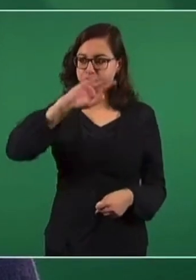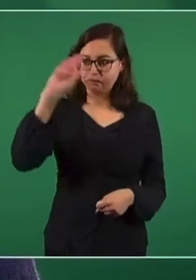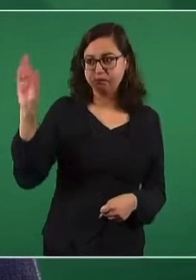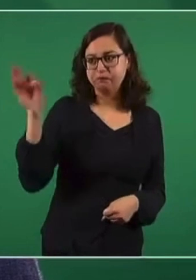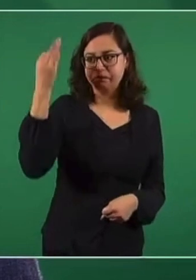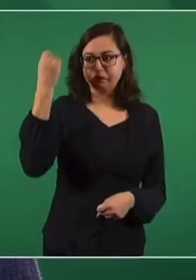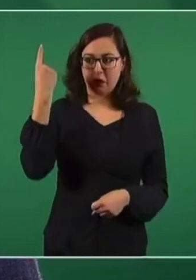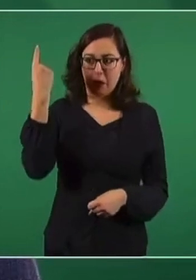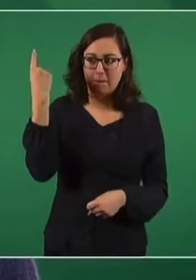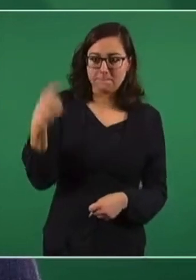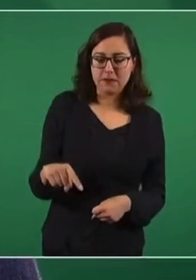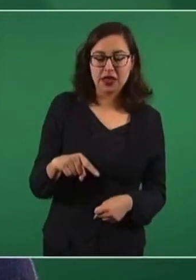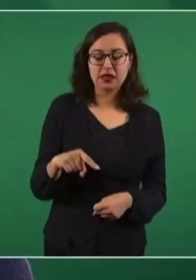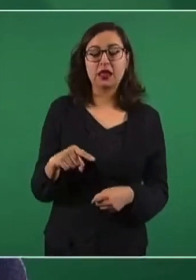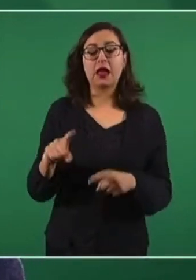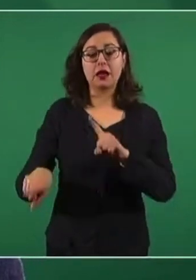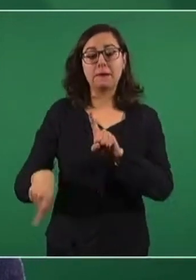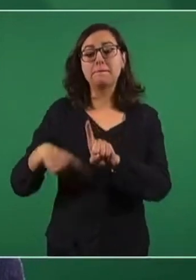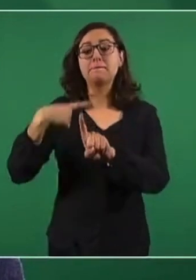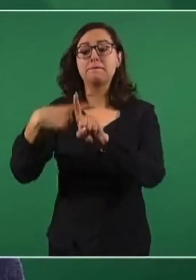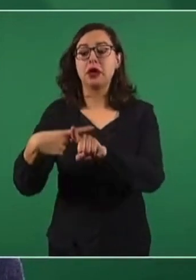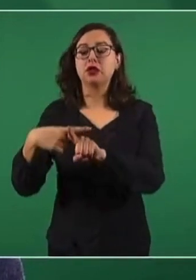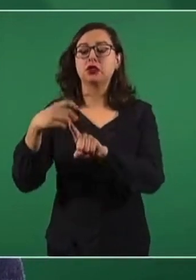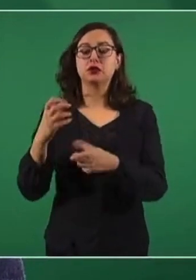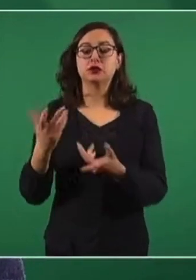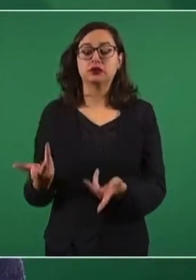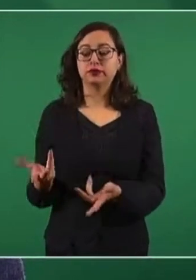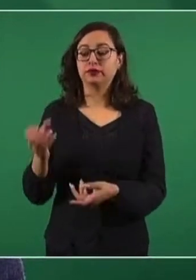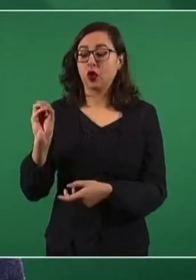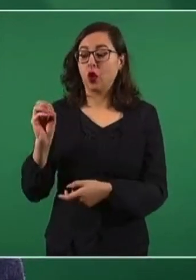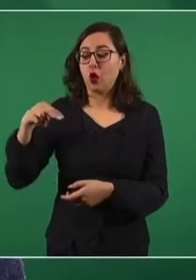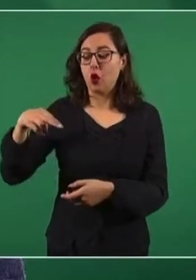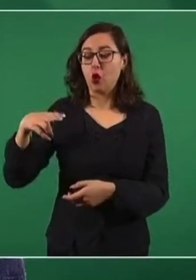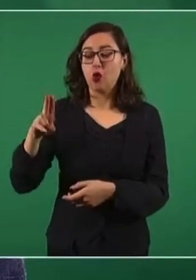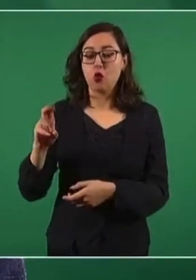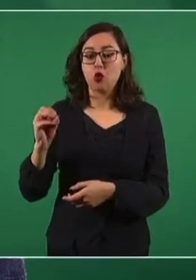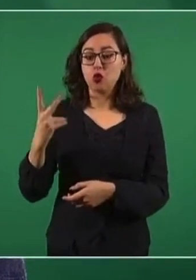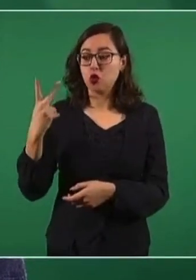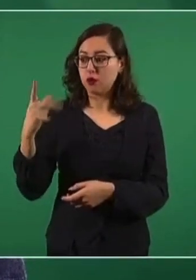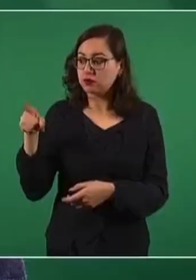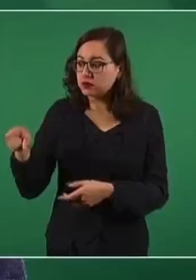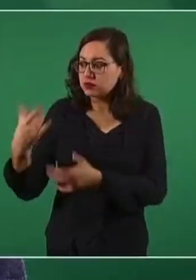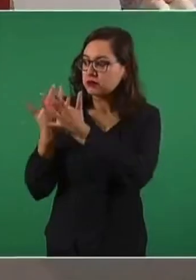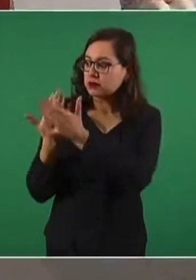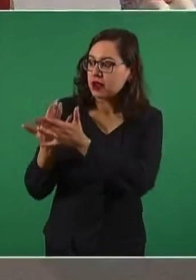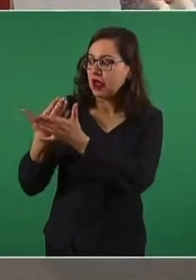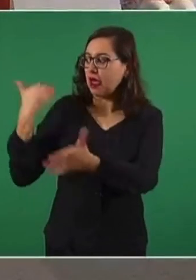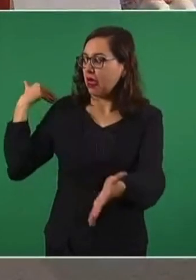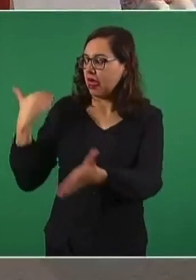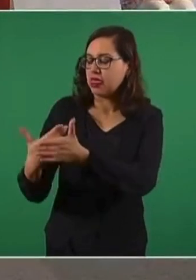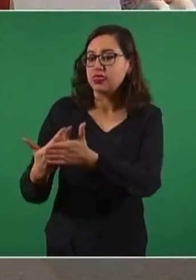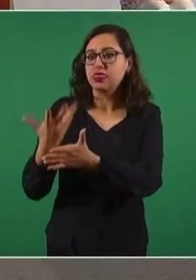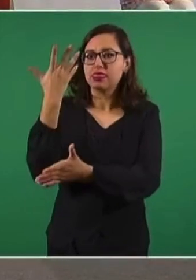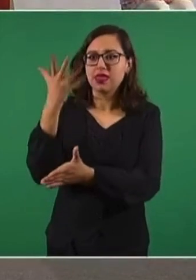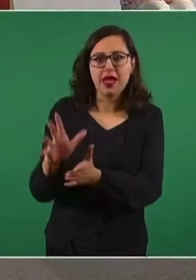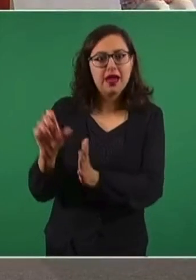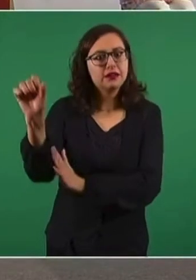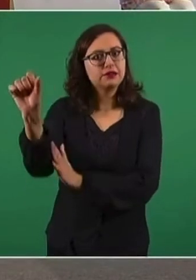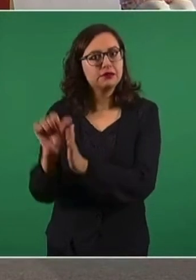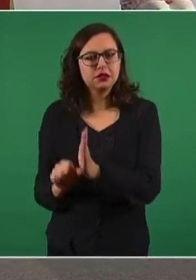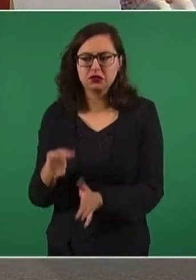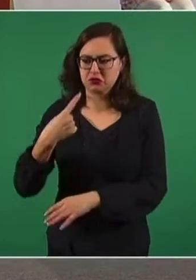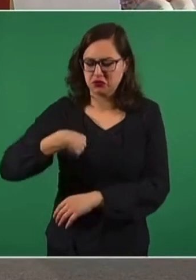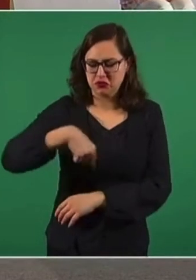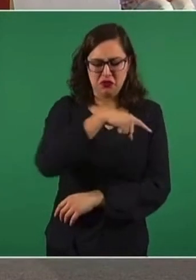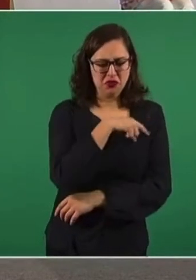al organismo internacional le tomó 10 meses. Logramos adquirir 950 claves,